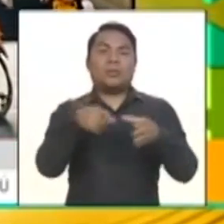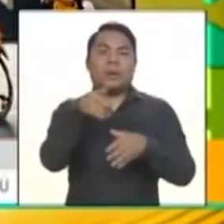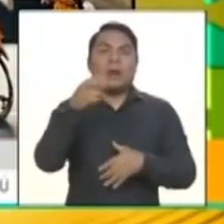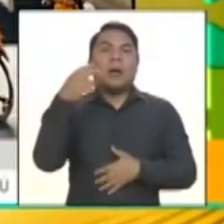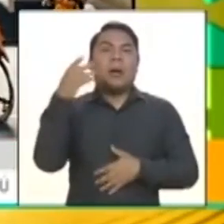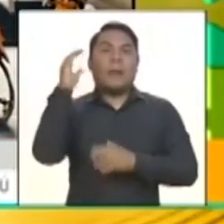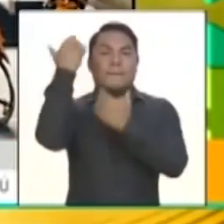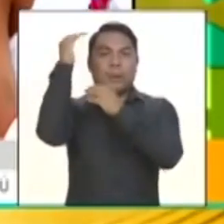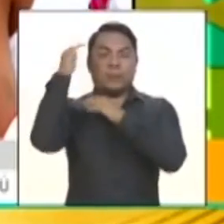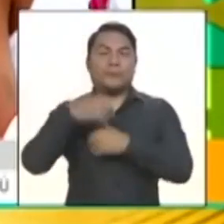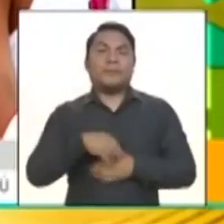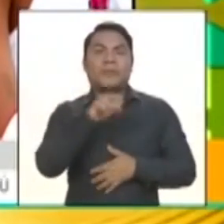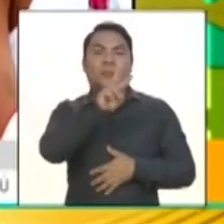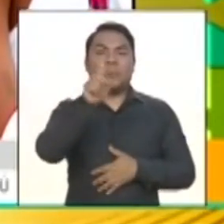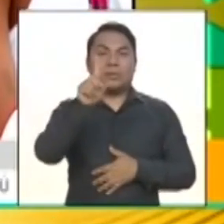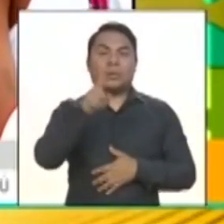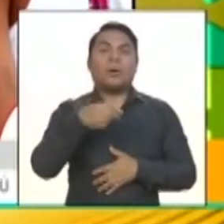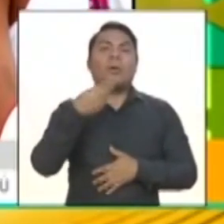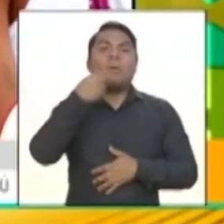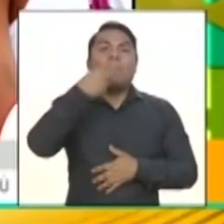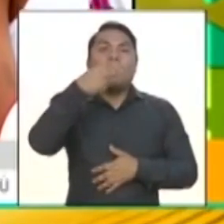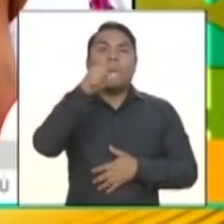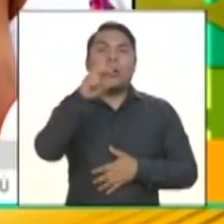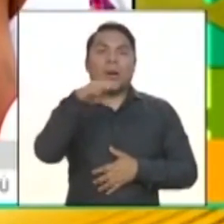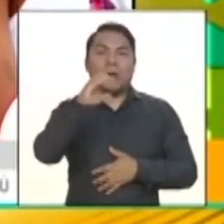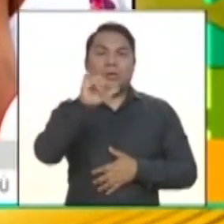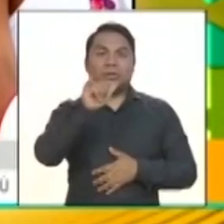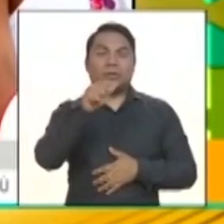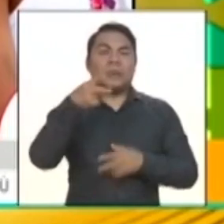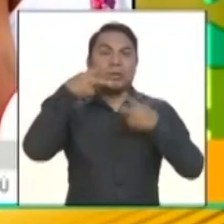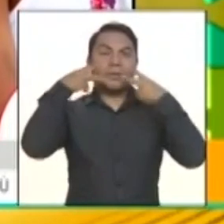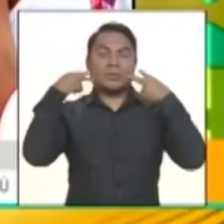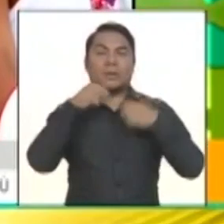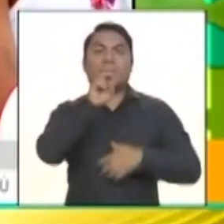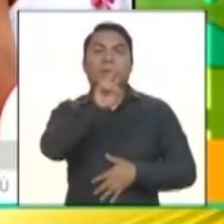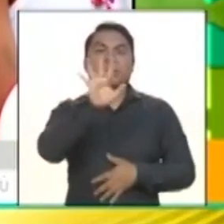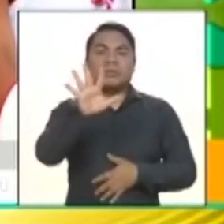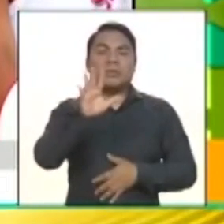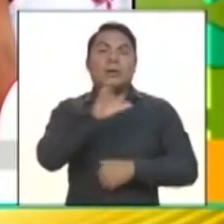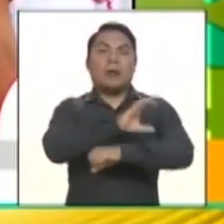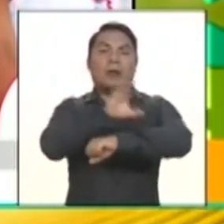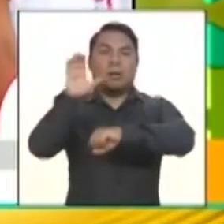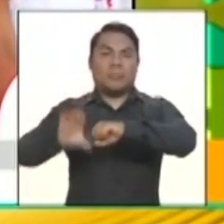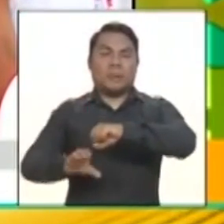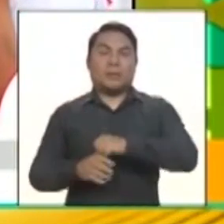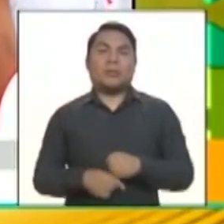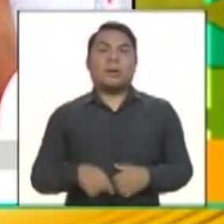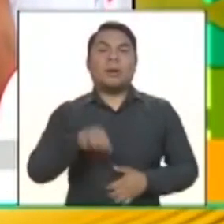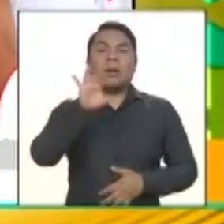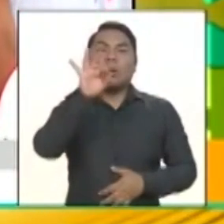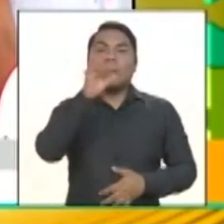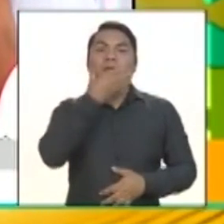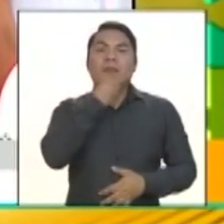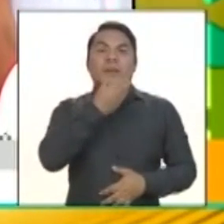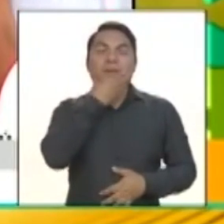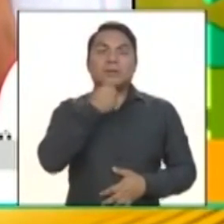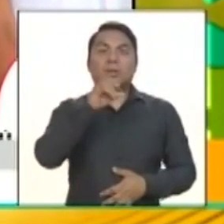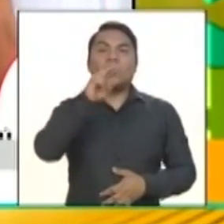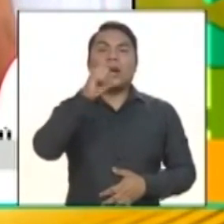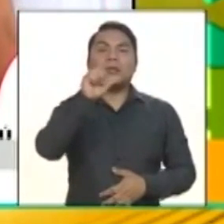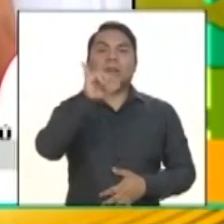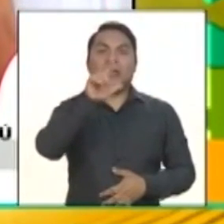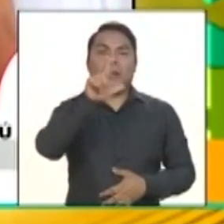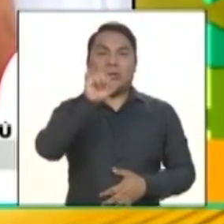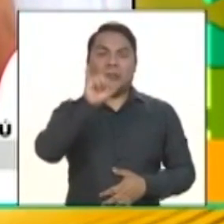Piura, el 21 en Huancayo e Iquitos, el 25 en Cajamarca, el 9 de diciembre en Ucayali